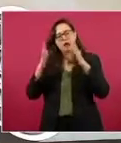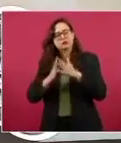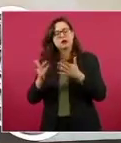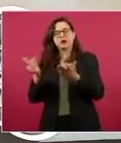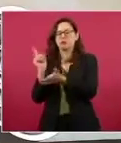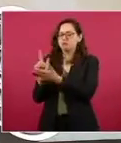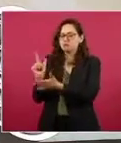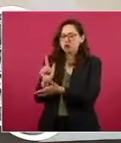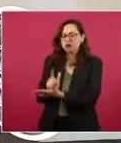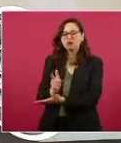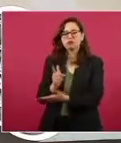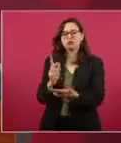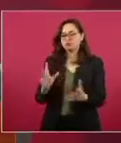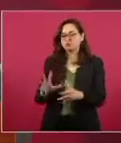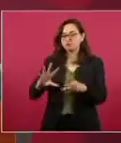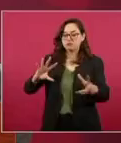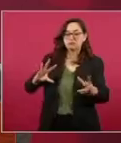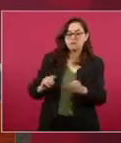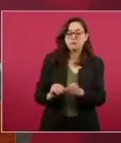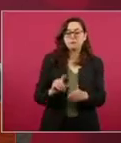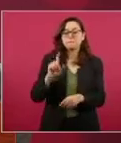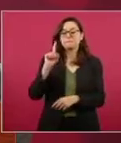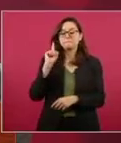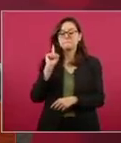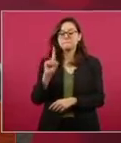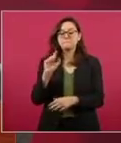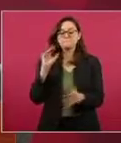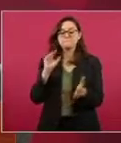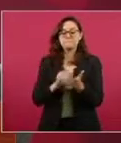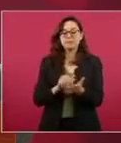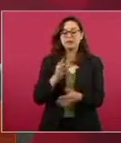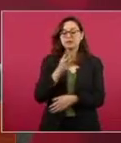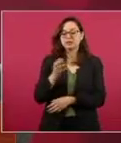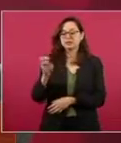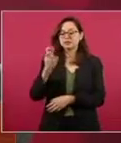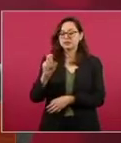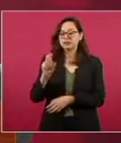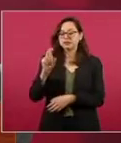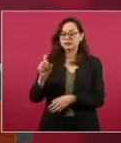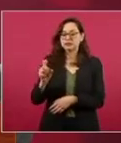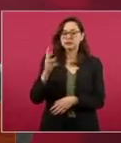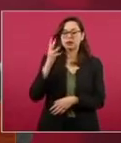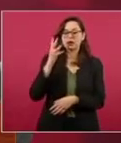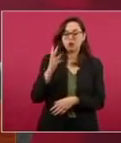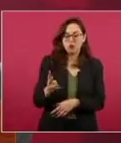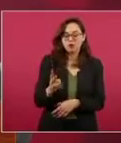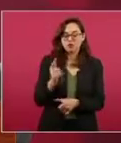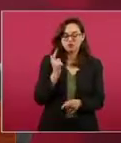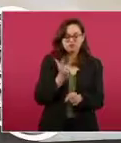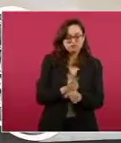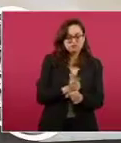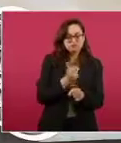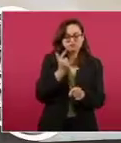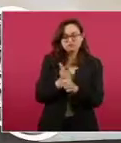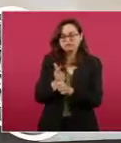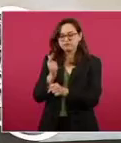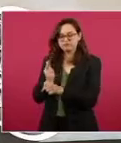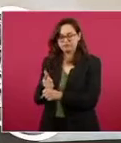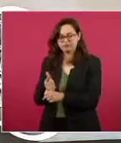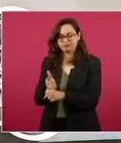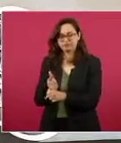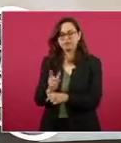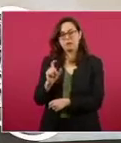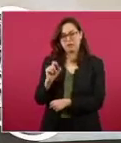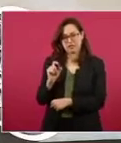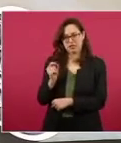llevábamos 1.334 objetos muebles descubiertos el 20 de